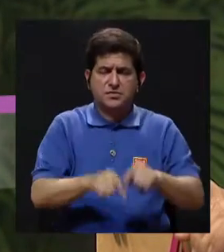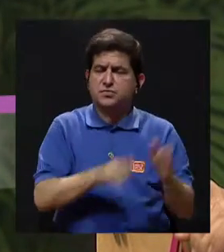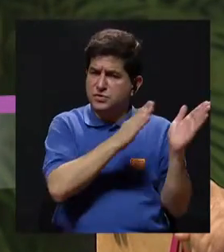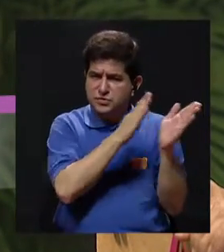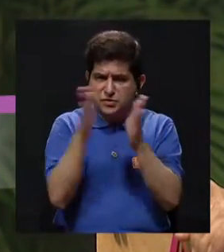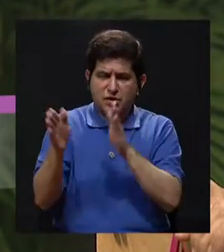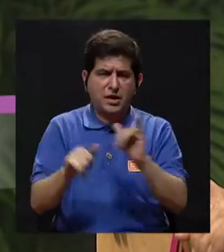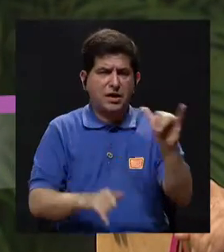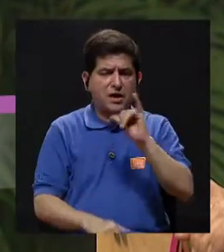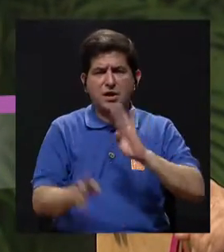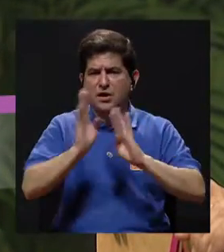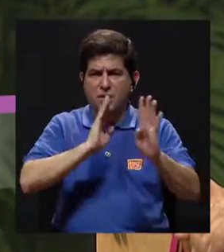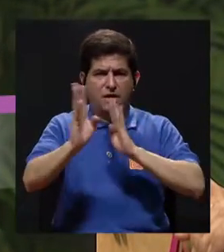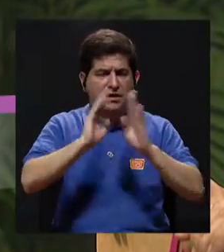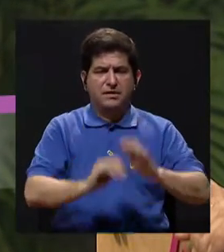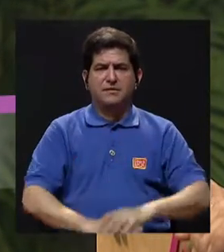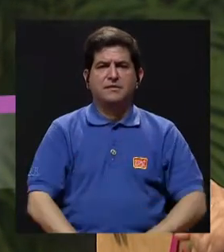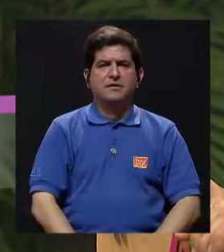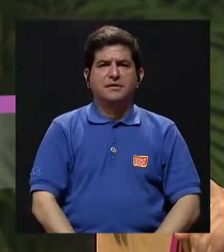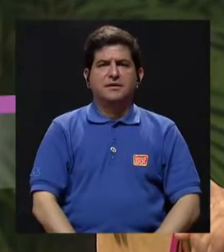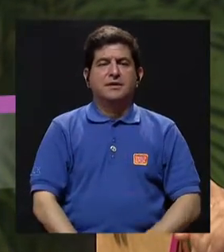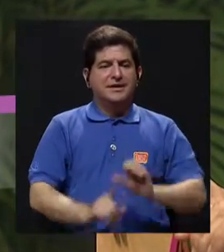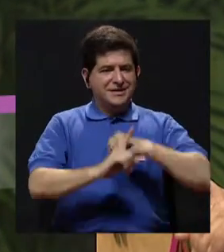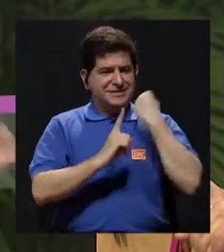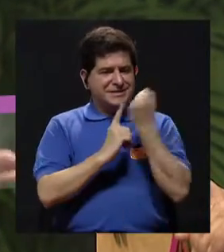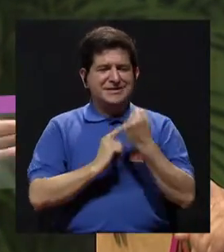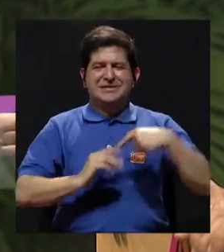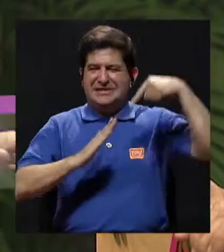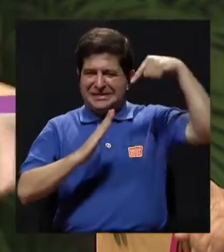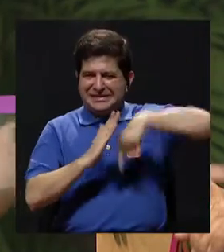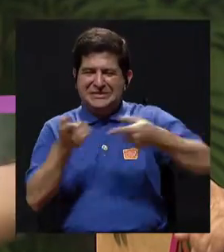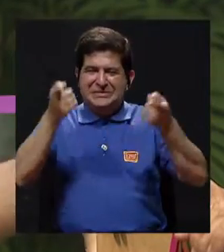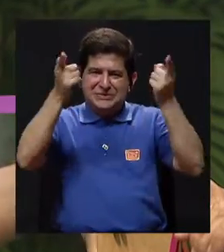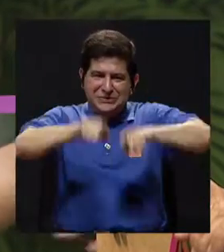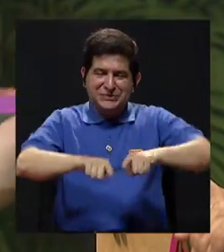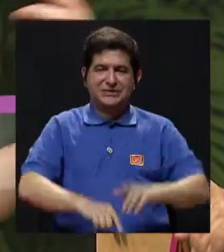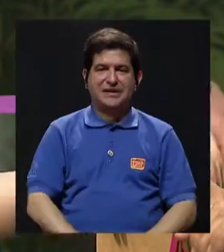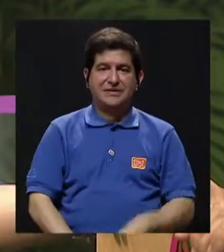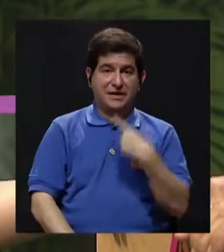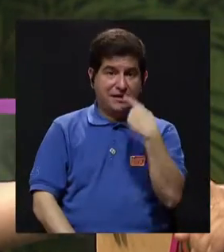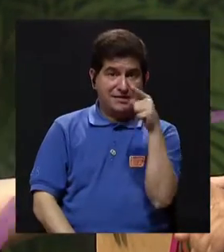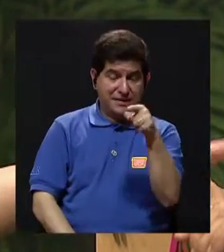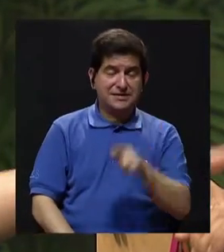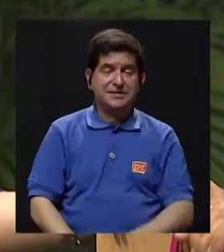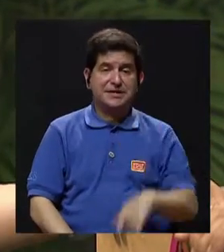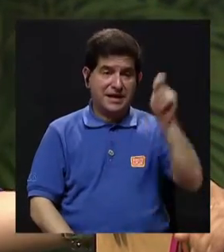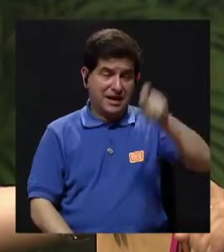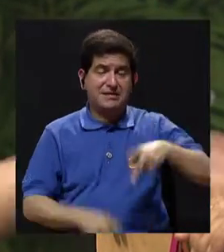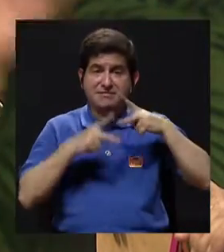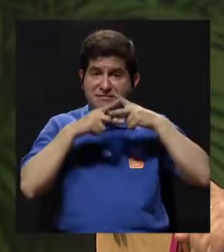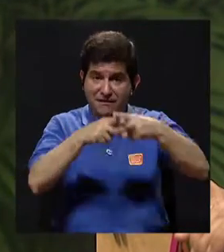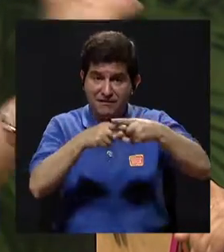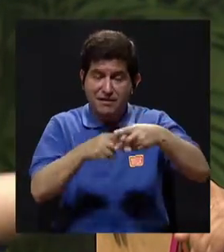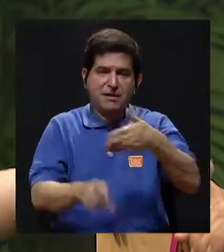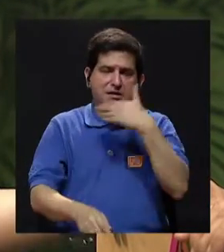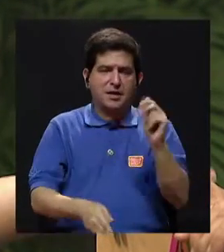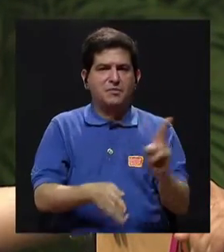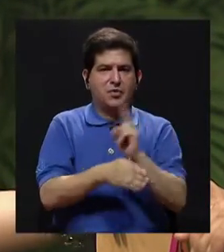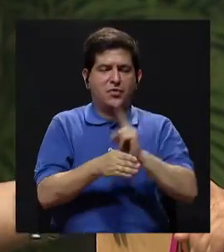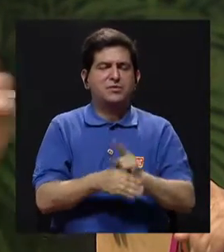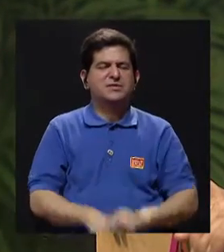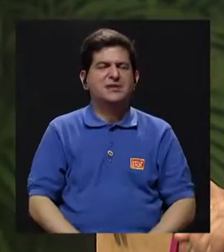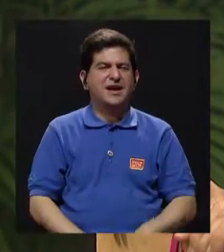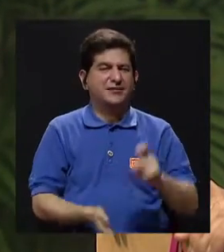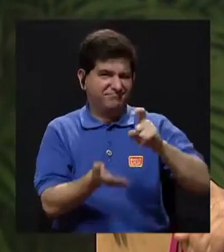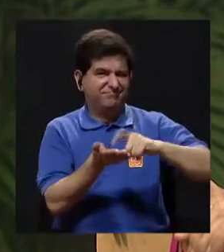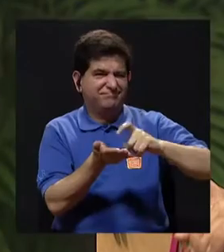creo importante hablar también de esas situaciones graves que se dan. Usted nos hablaba ahora de las tarjetas de crédito, es mejor usarlas